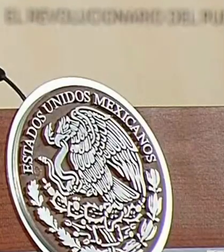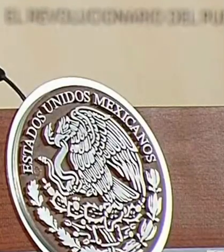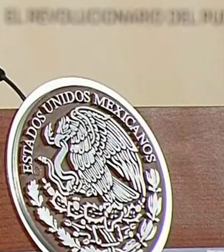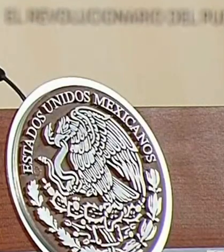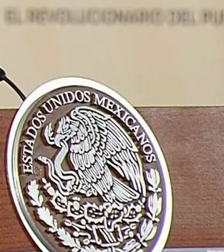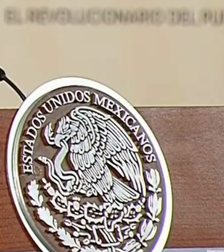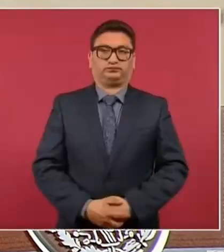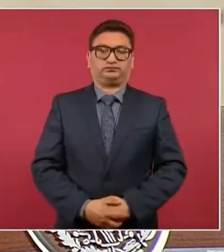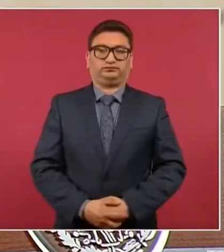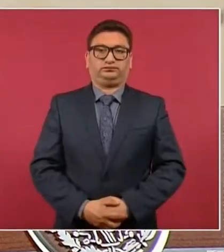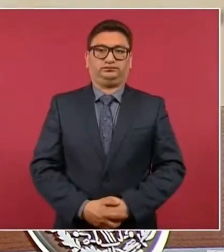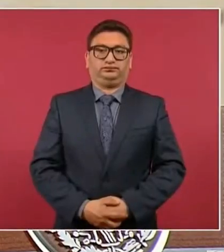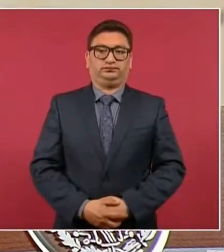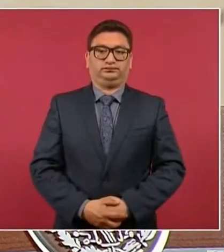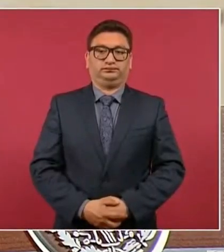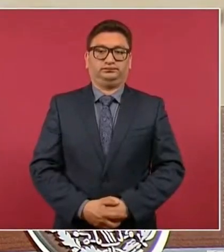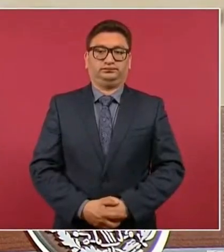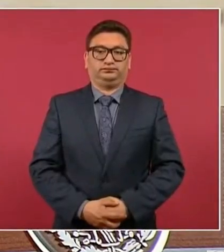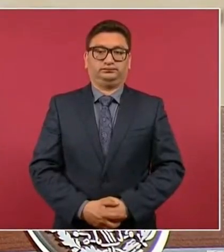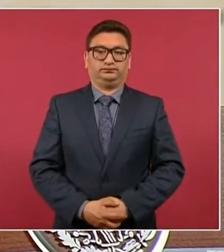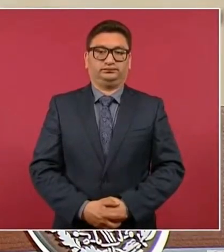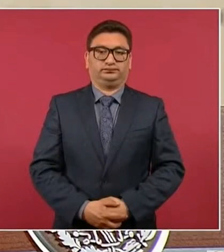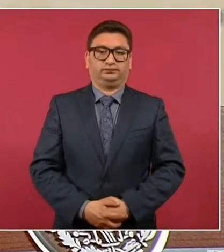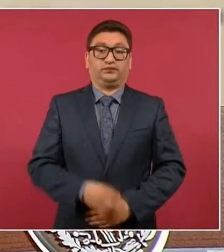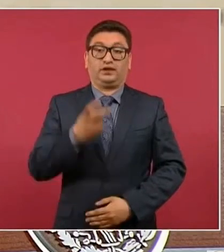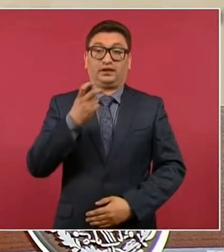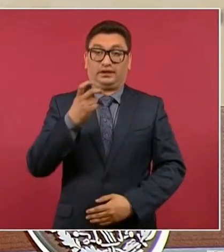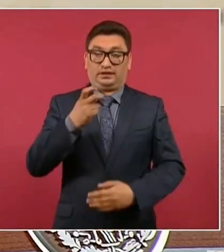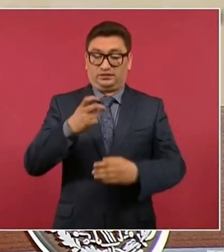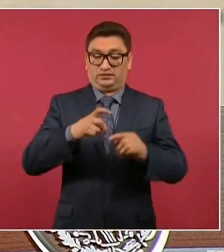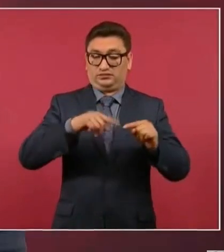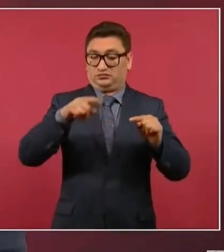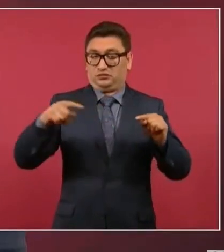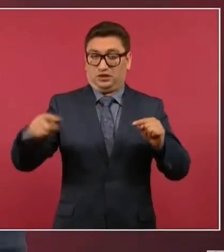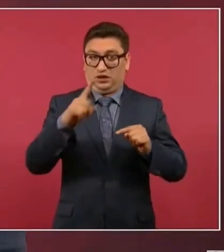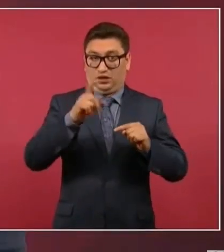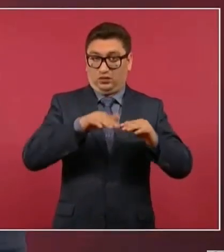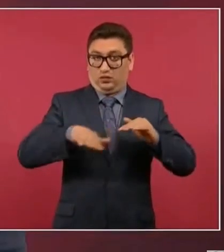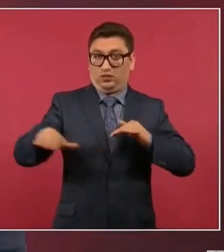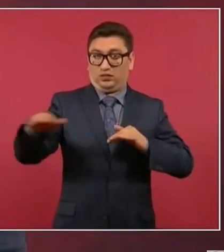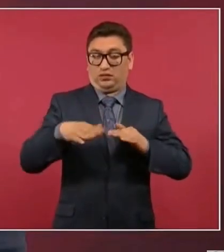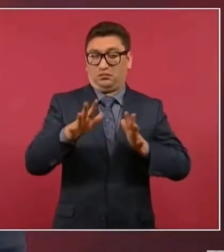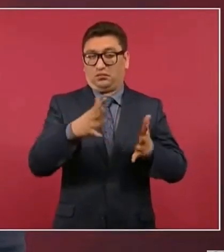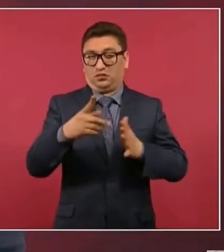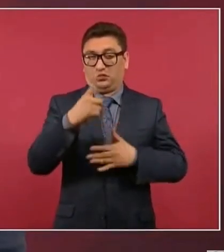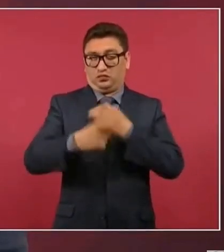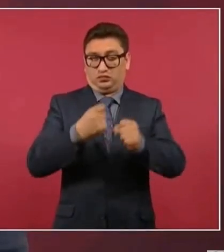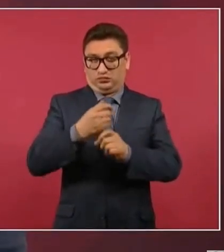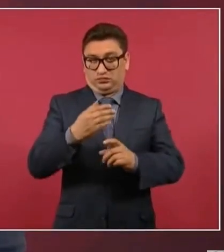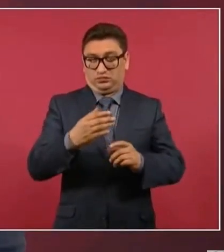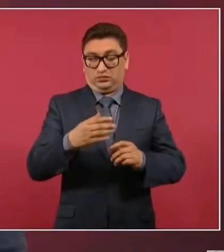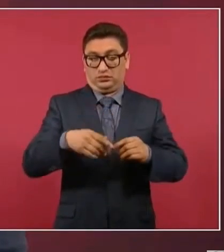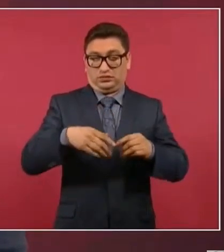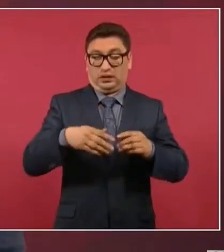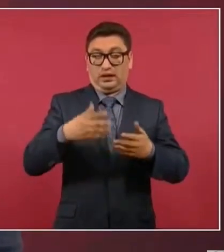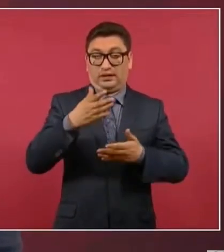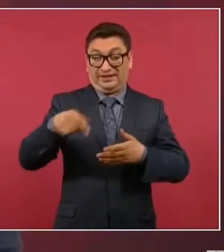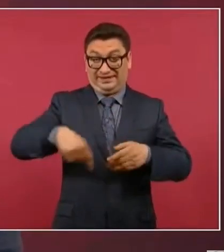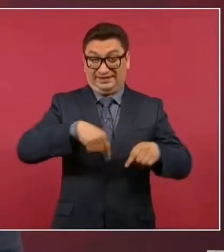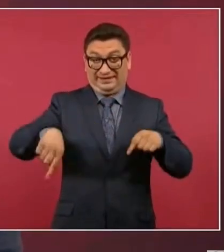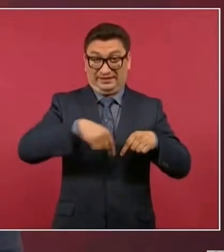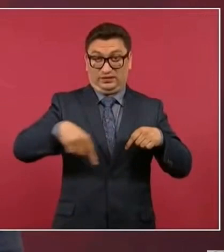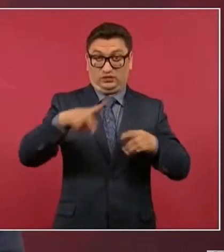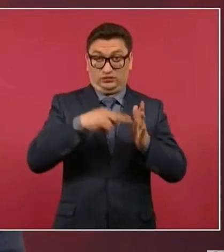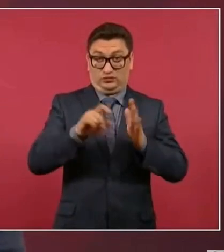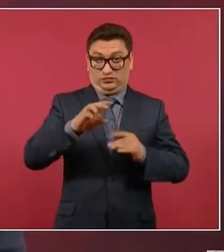ese acueducto a mediados de este año y eso va a garantizar que no